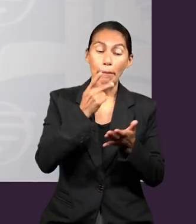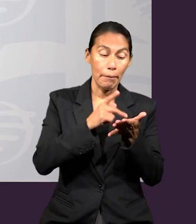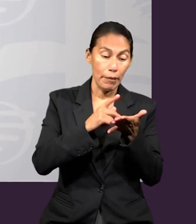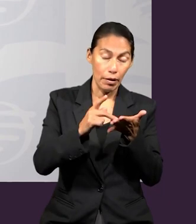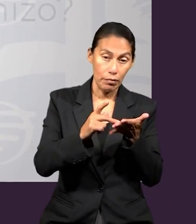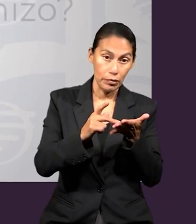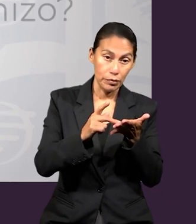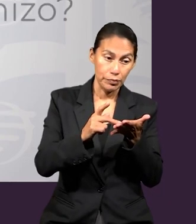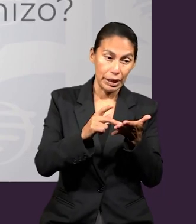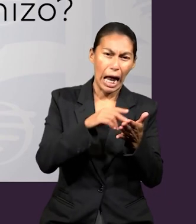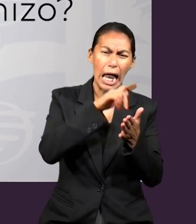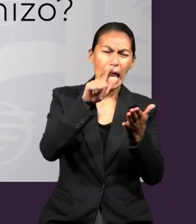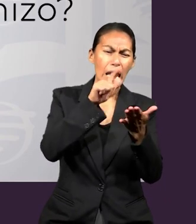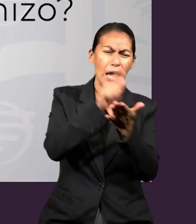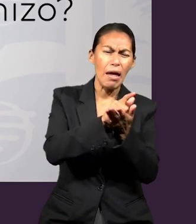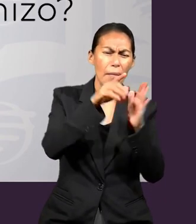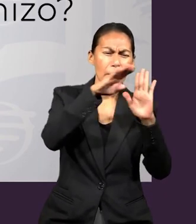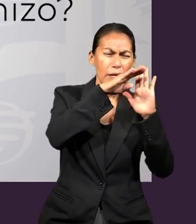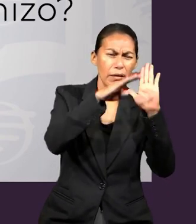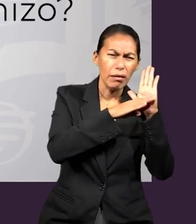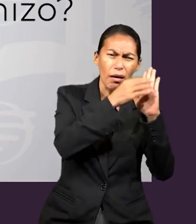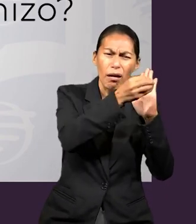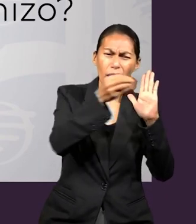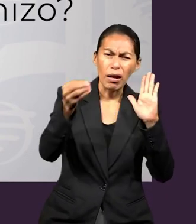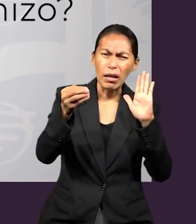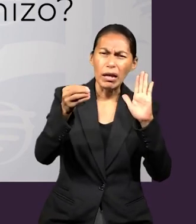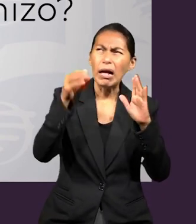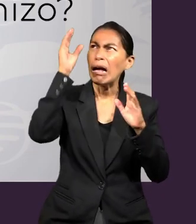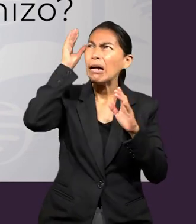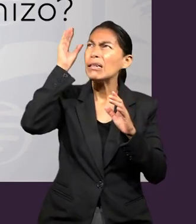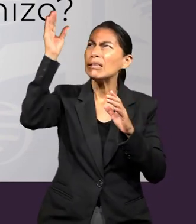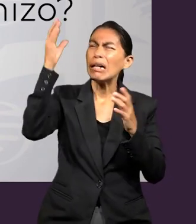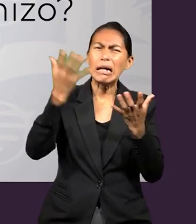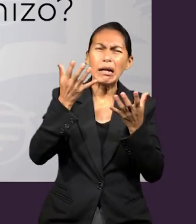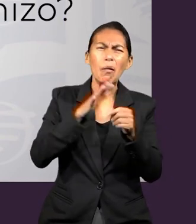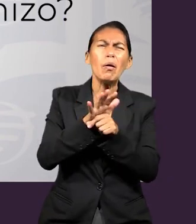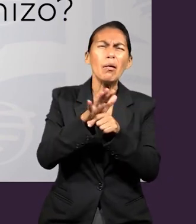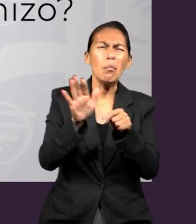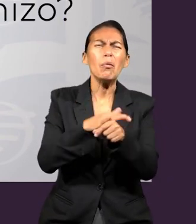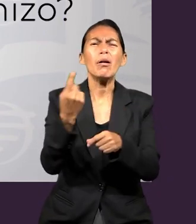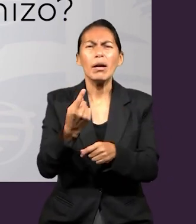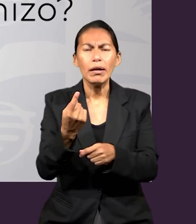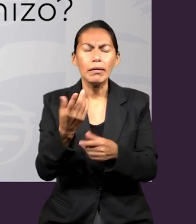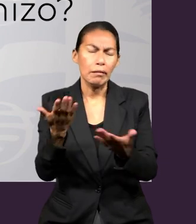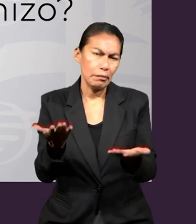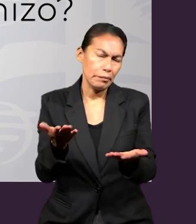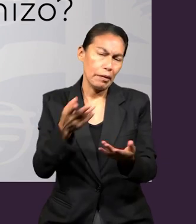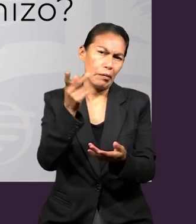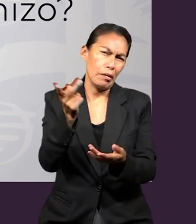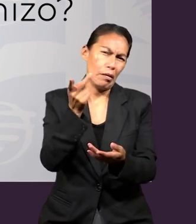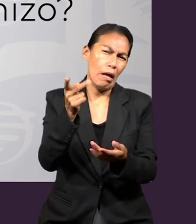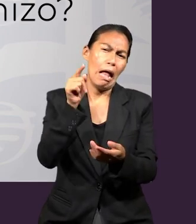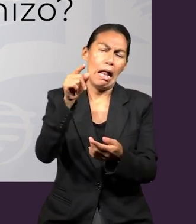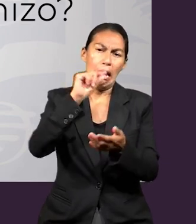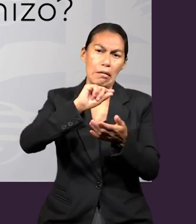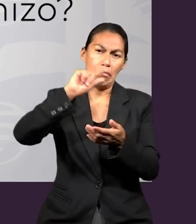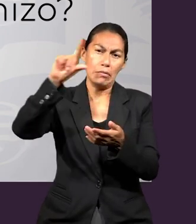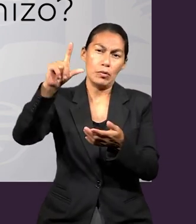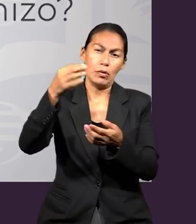¿qué hizo Cristo con la ley de los mandatos y ordenanzas? ¿Por qué lo hizo? Y vamos a pedirle a experto que pueda